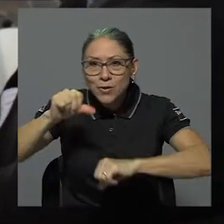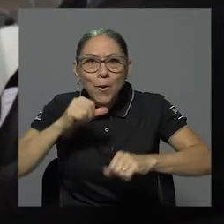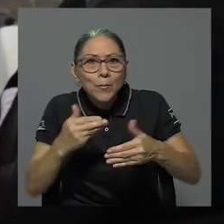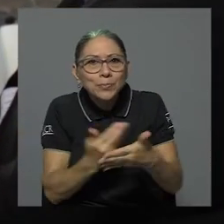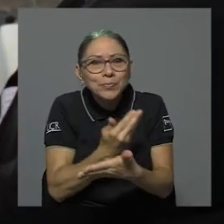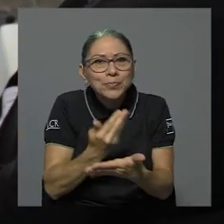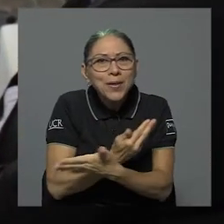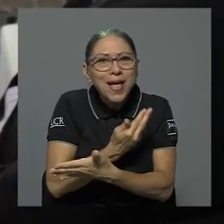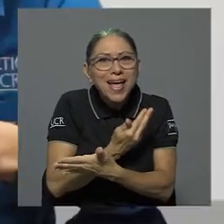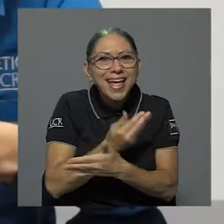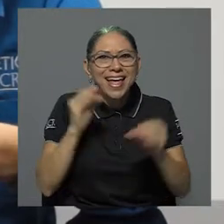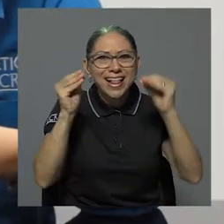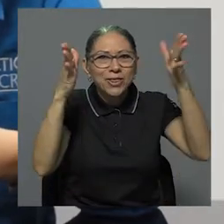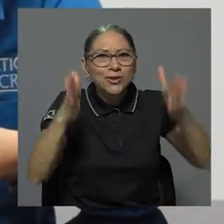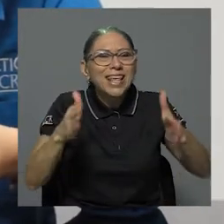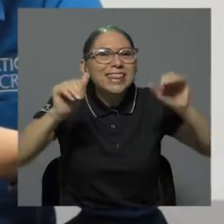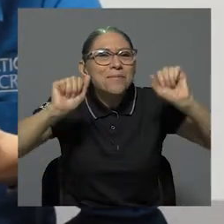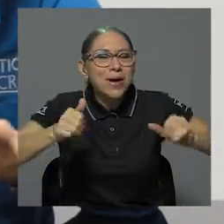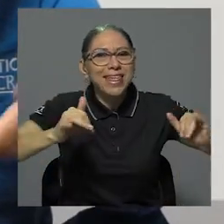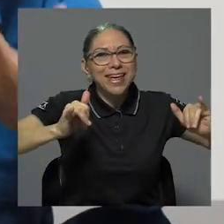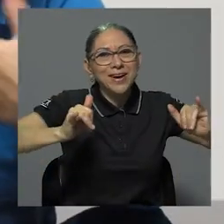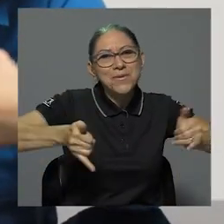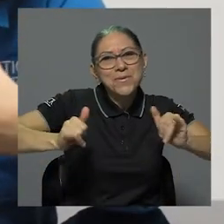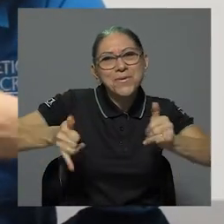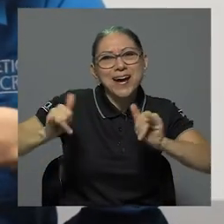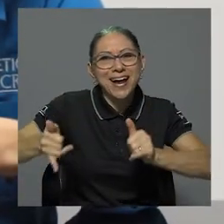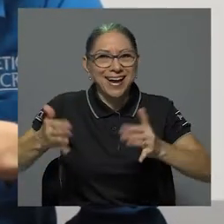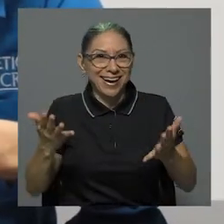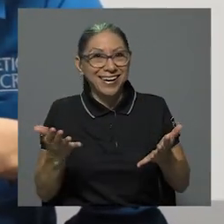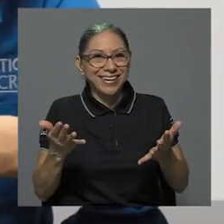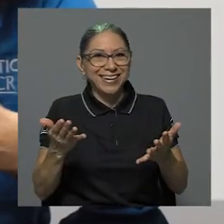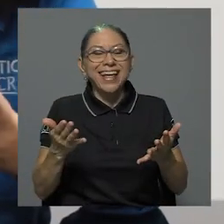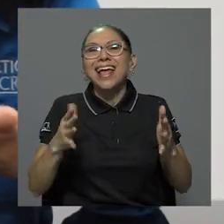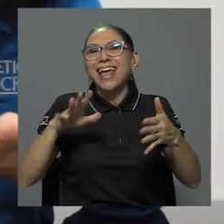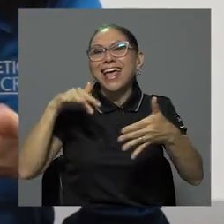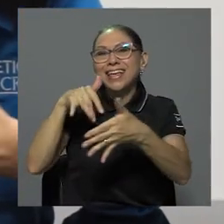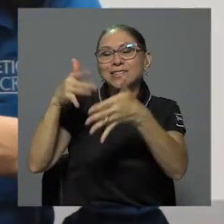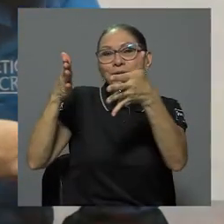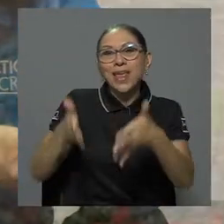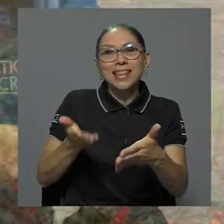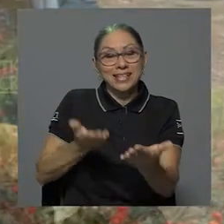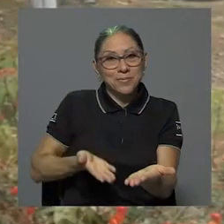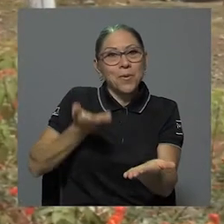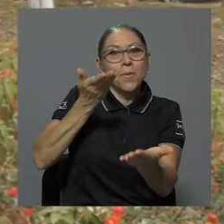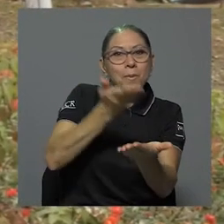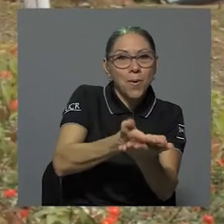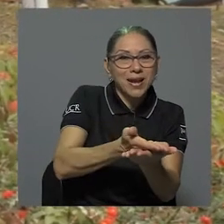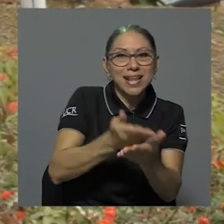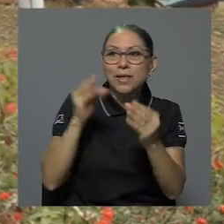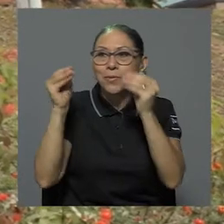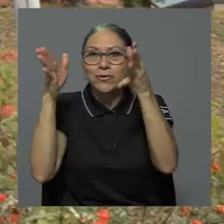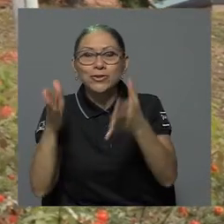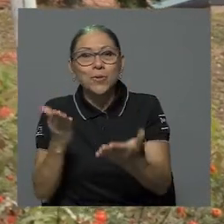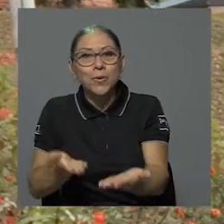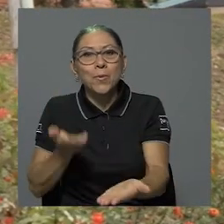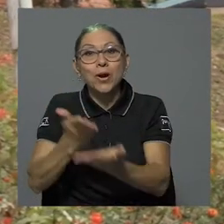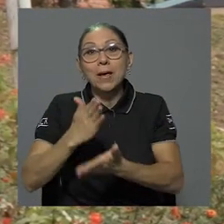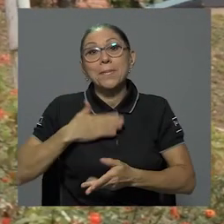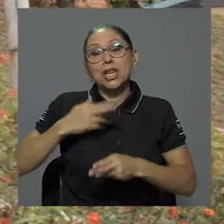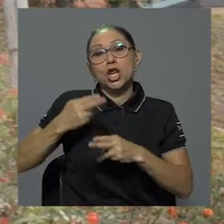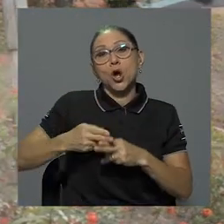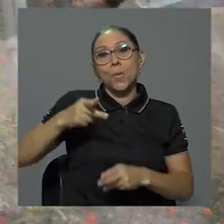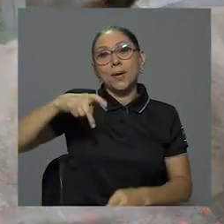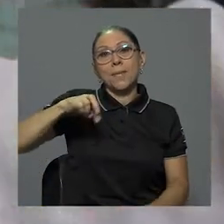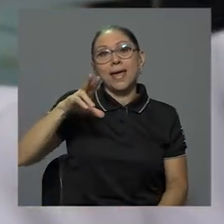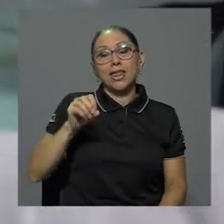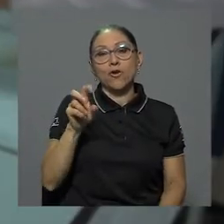docente juegue, que los estudiantes propongan, que el profesor proponga. Mi nombre es Pedro